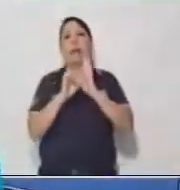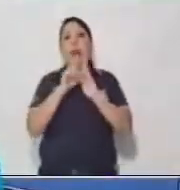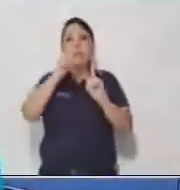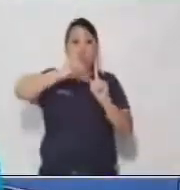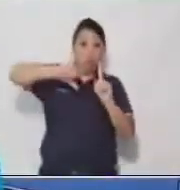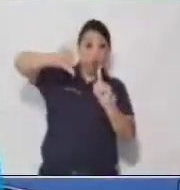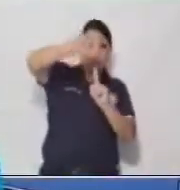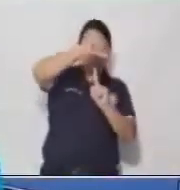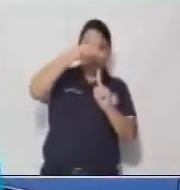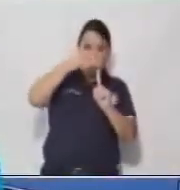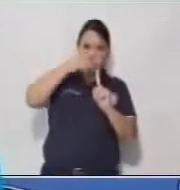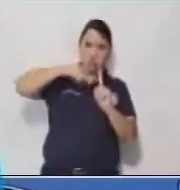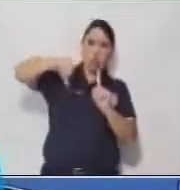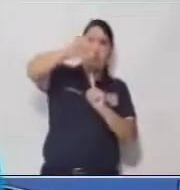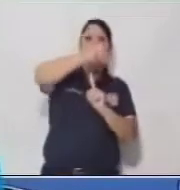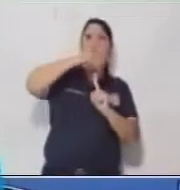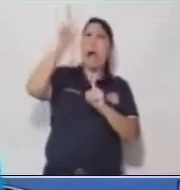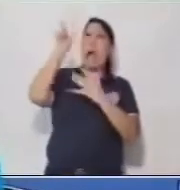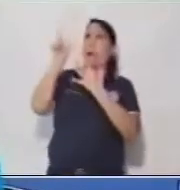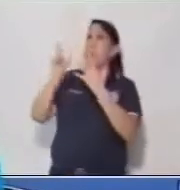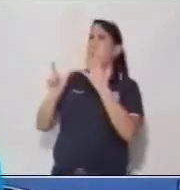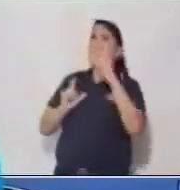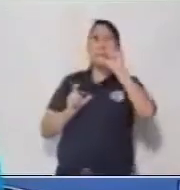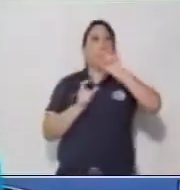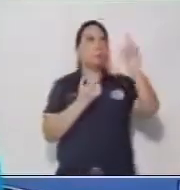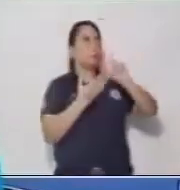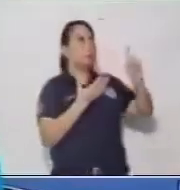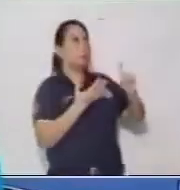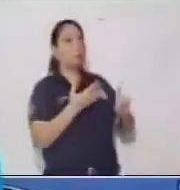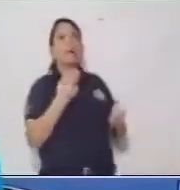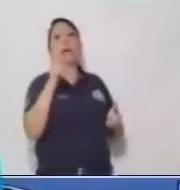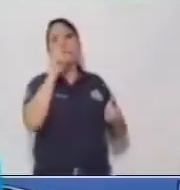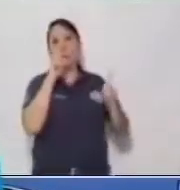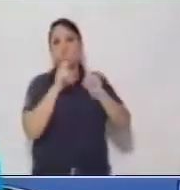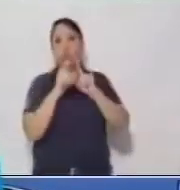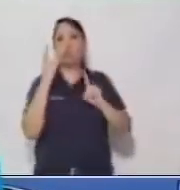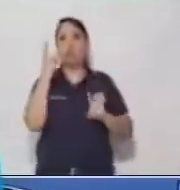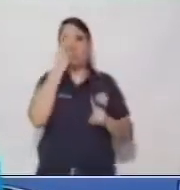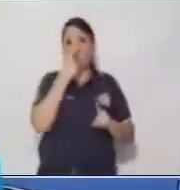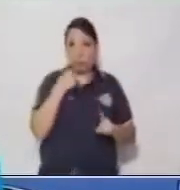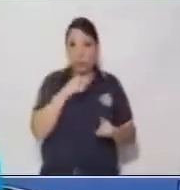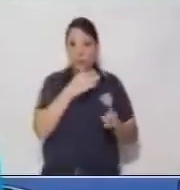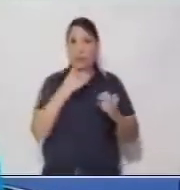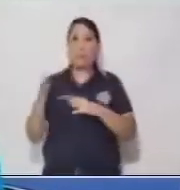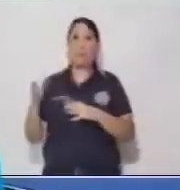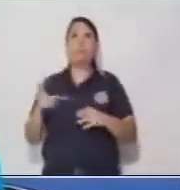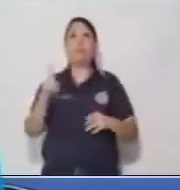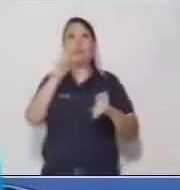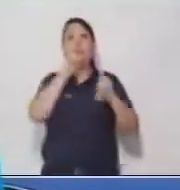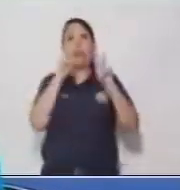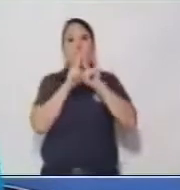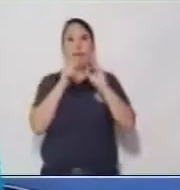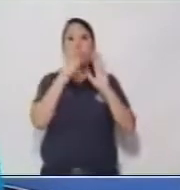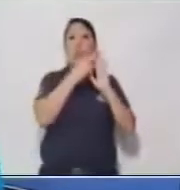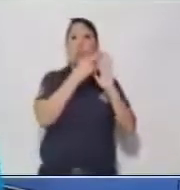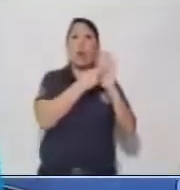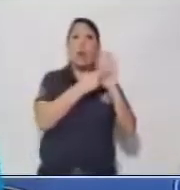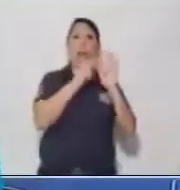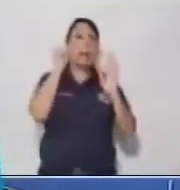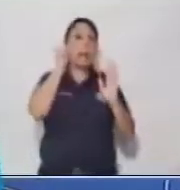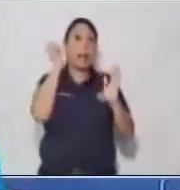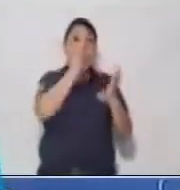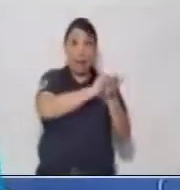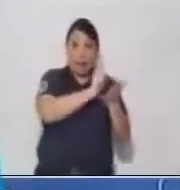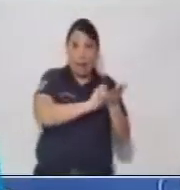sustantivos. También tenemos que aplicar una regla ortográfica. La regla ortográfica la vamos a ver acá con estos